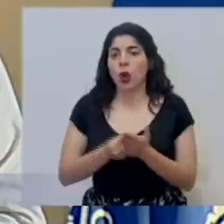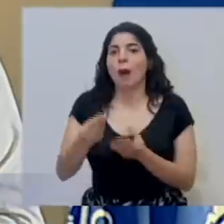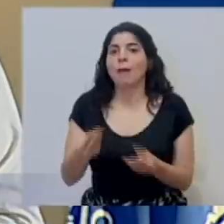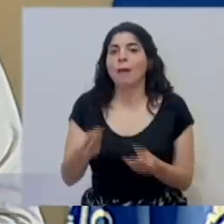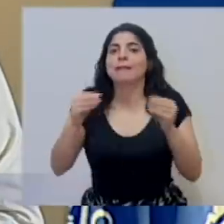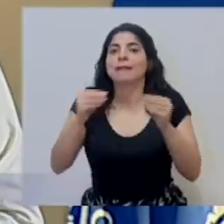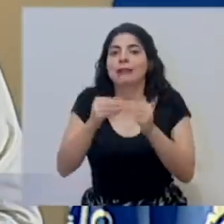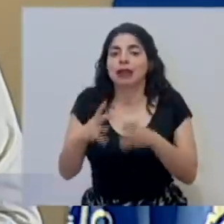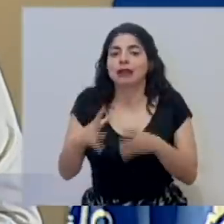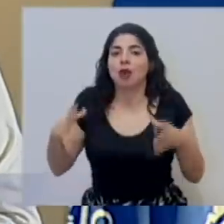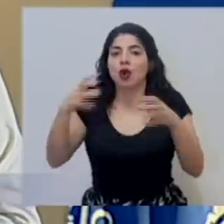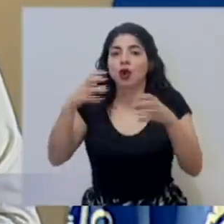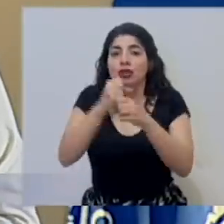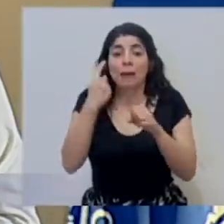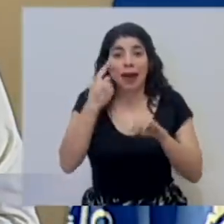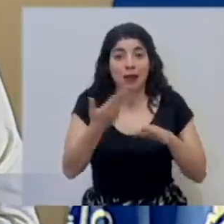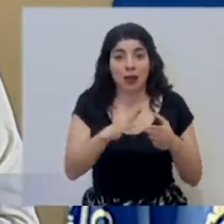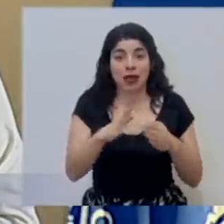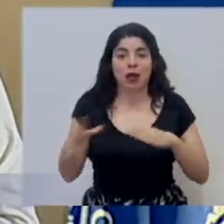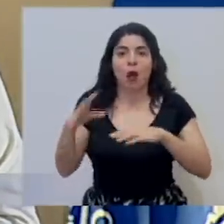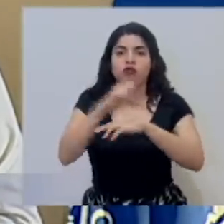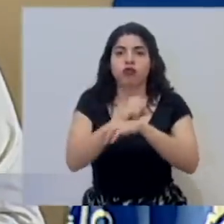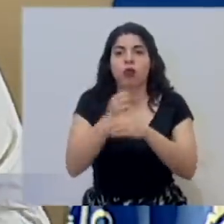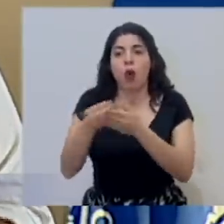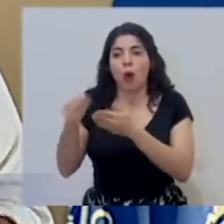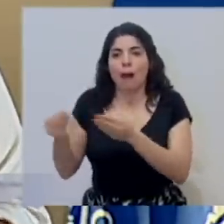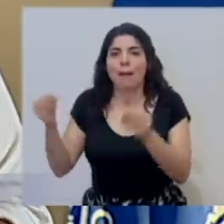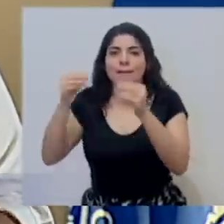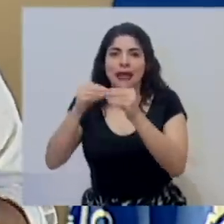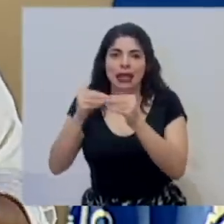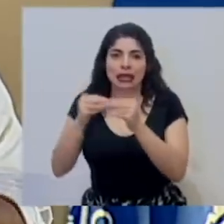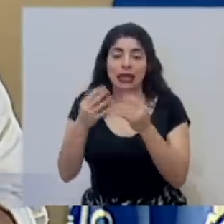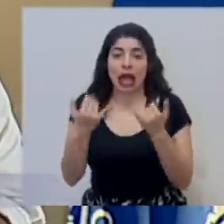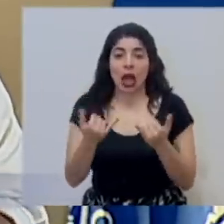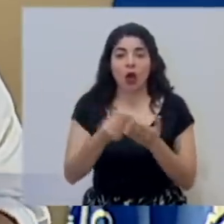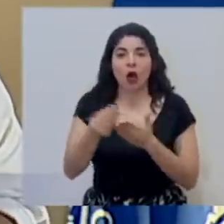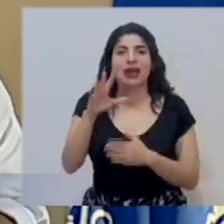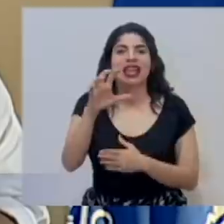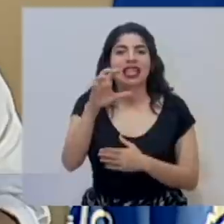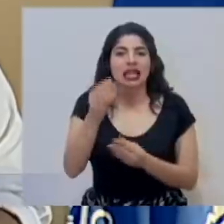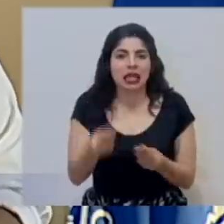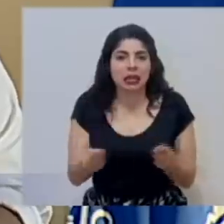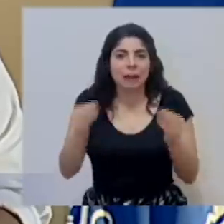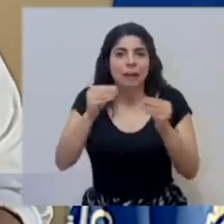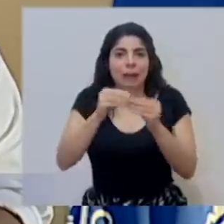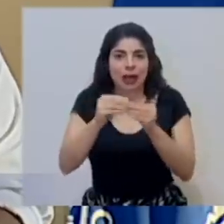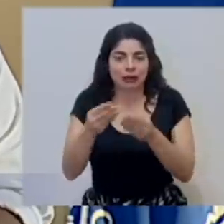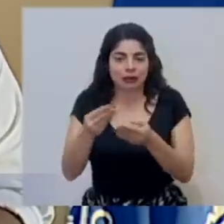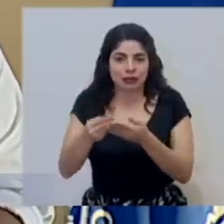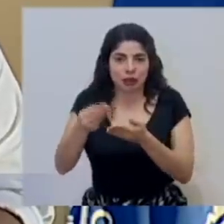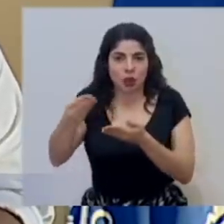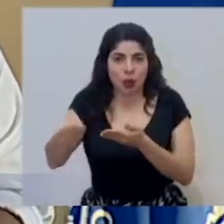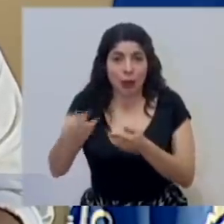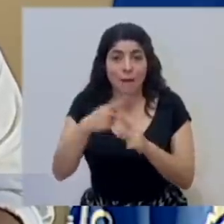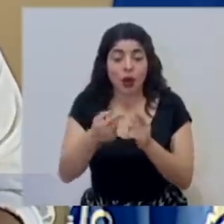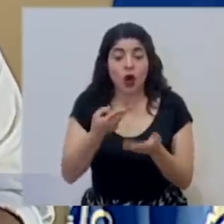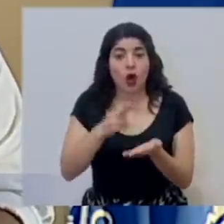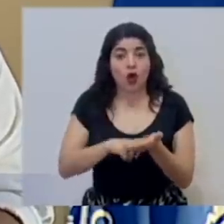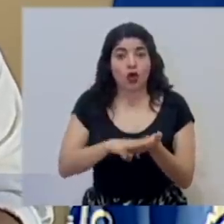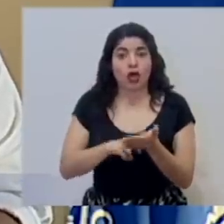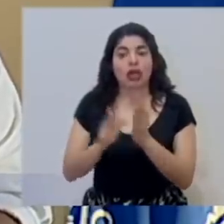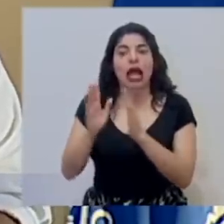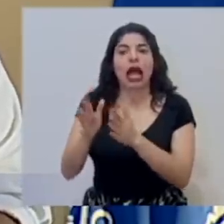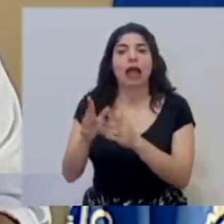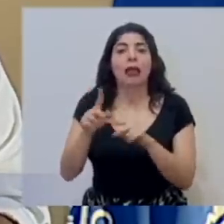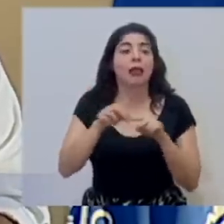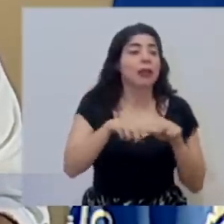compra de bolsas de cadáveres. Vamos a ampliarla inicialmente en 500 bolsas más, pero el contrato